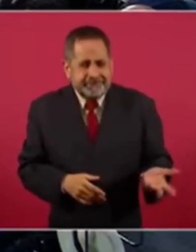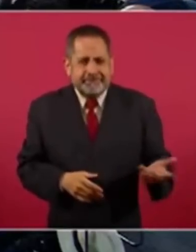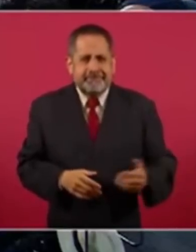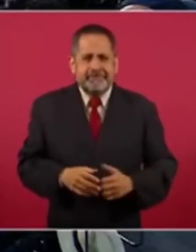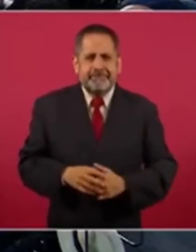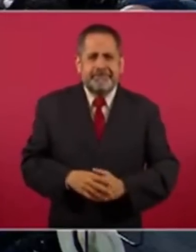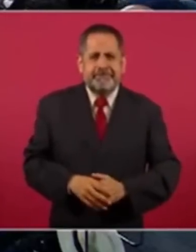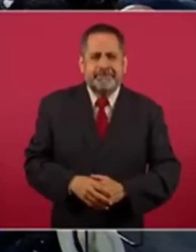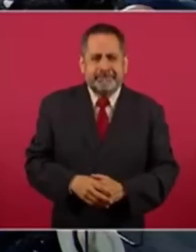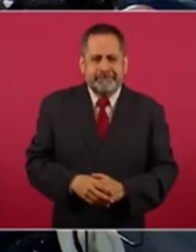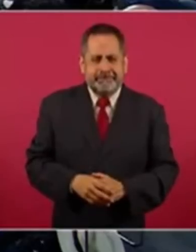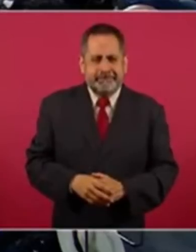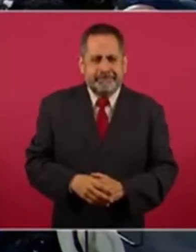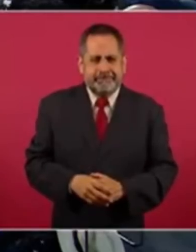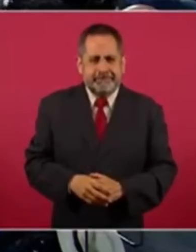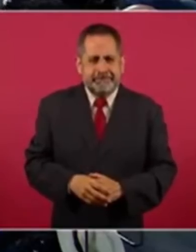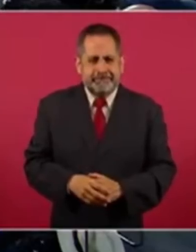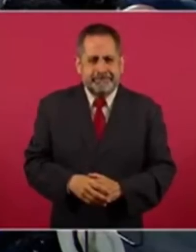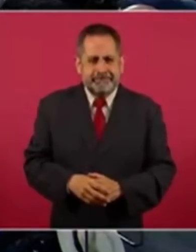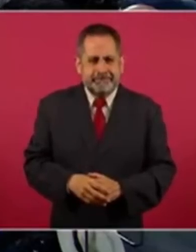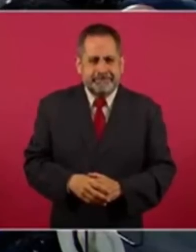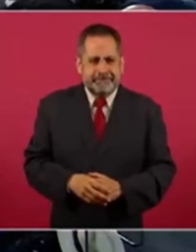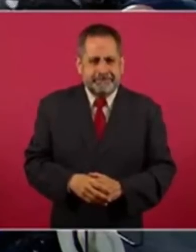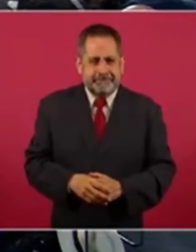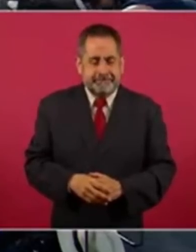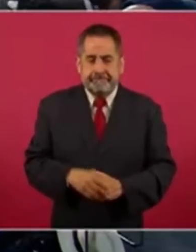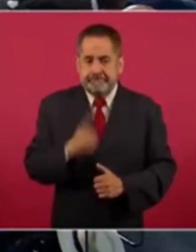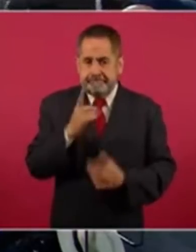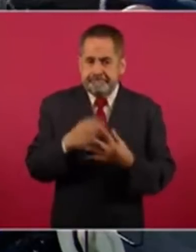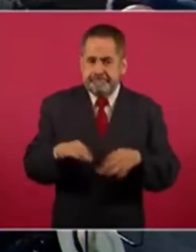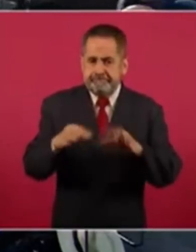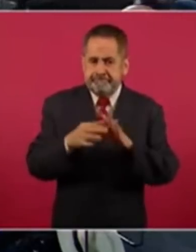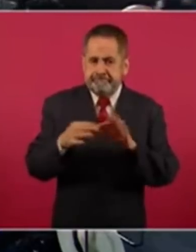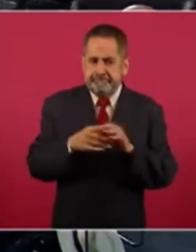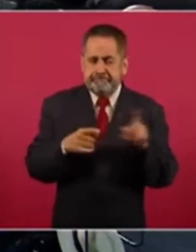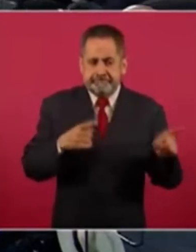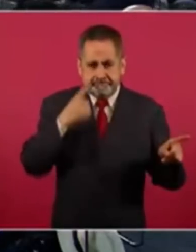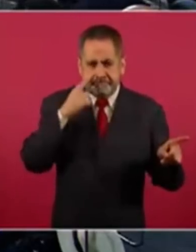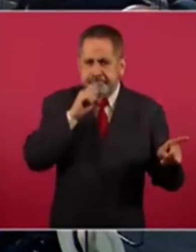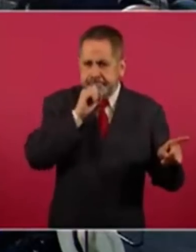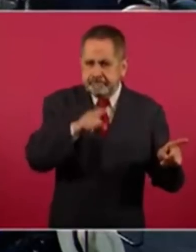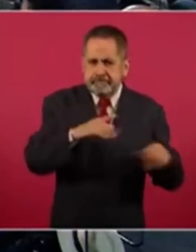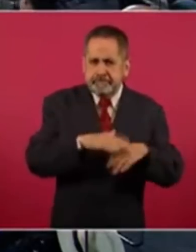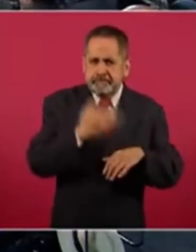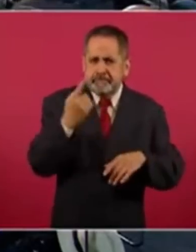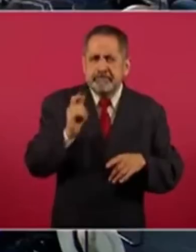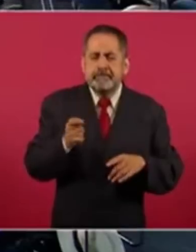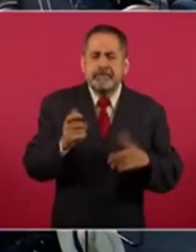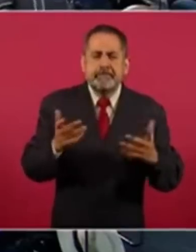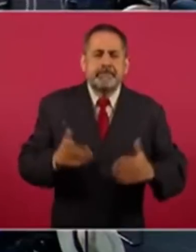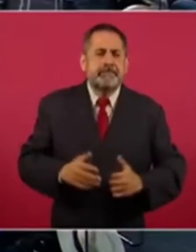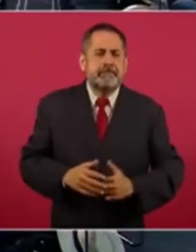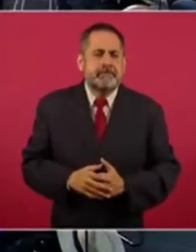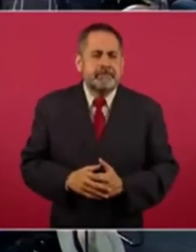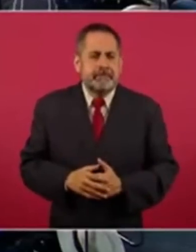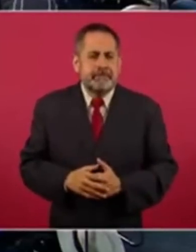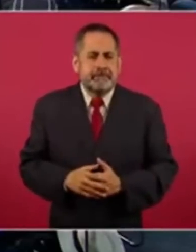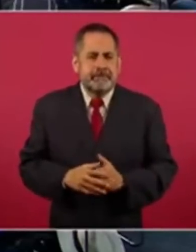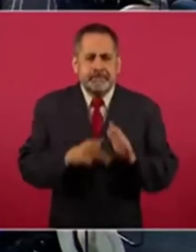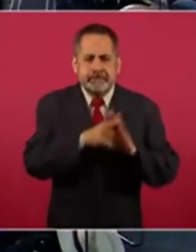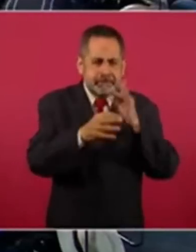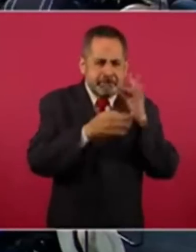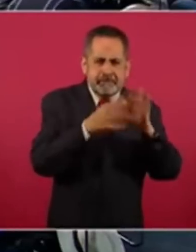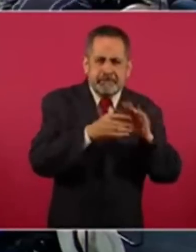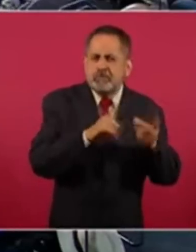y es importante también porque ¿en qué medio están?